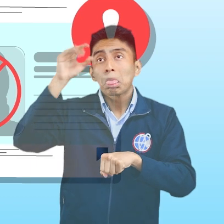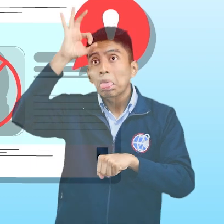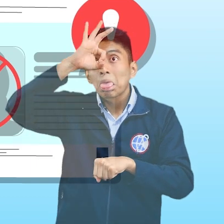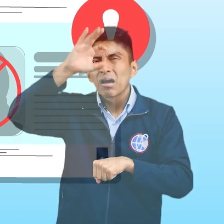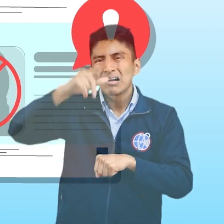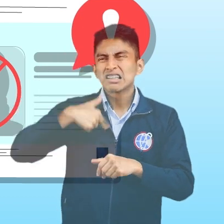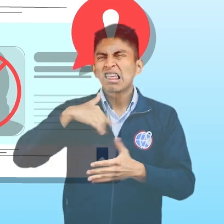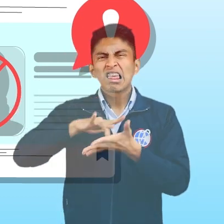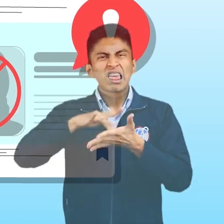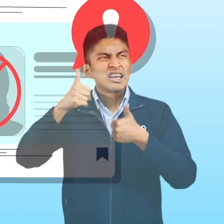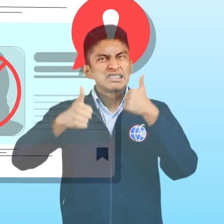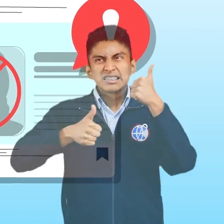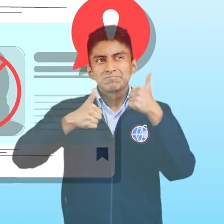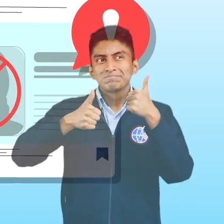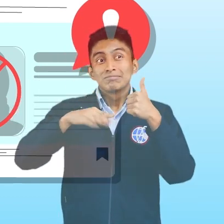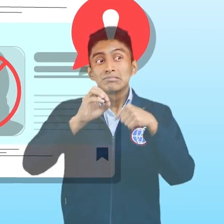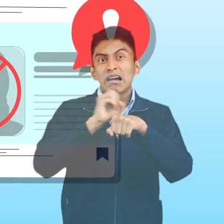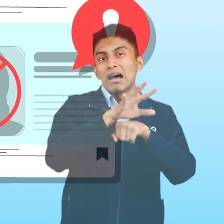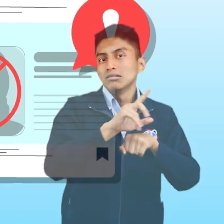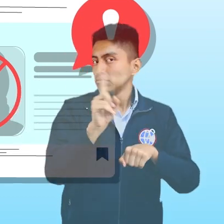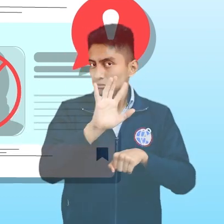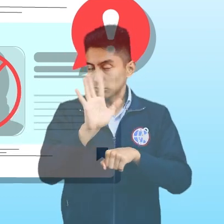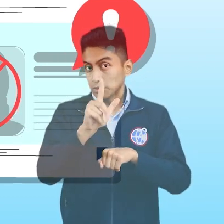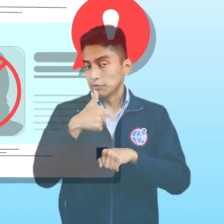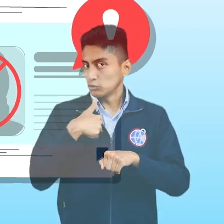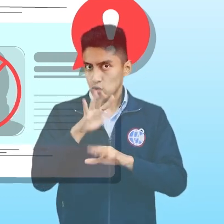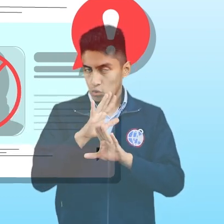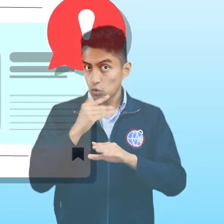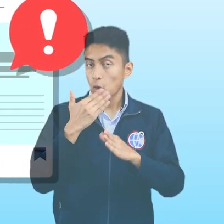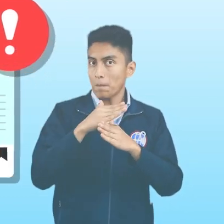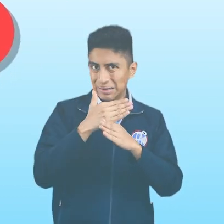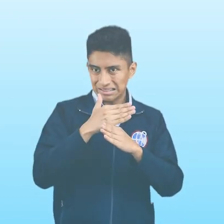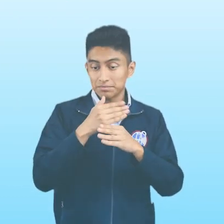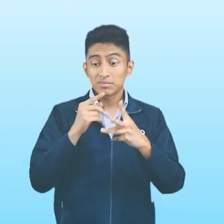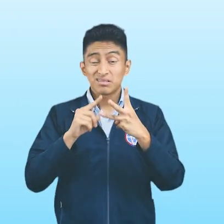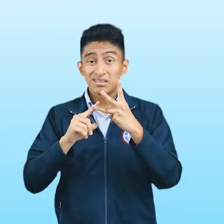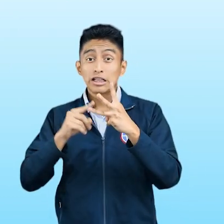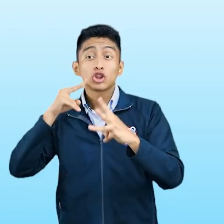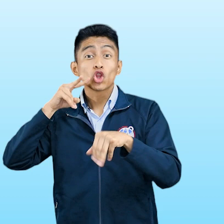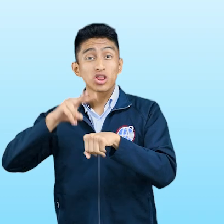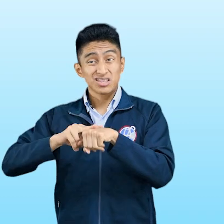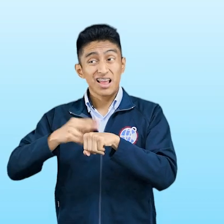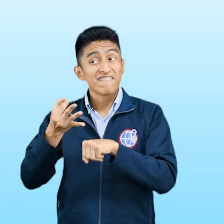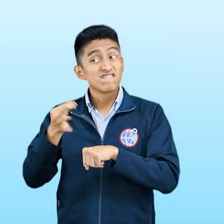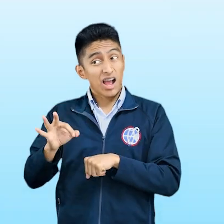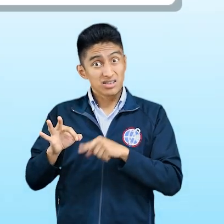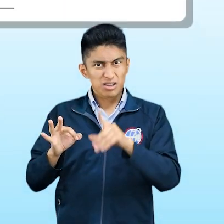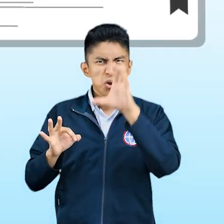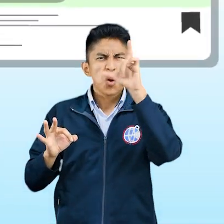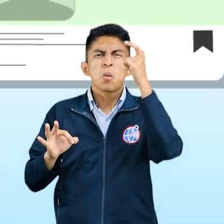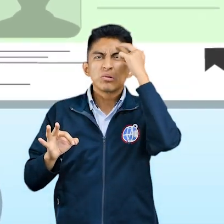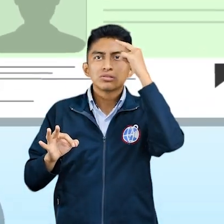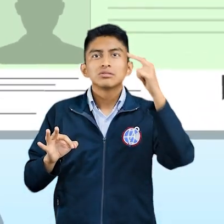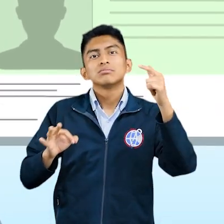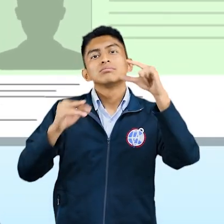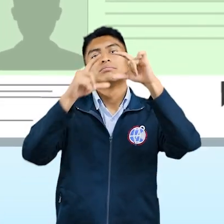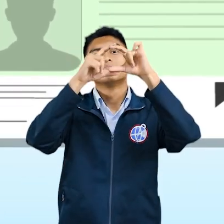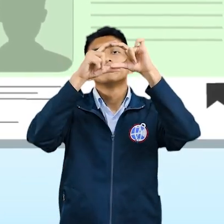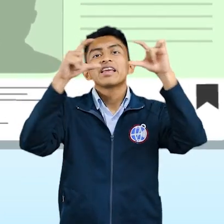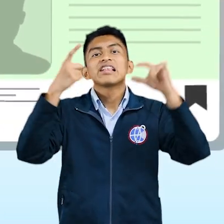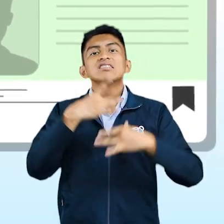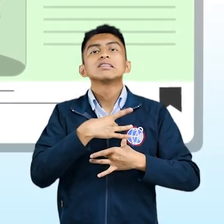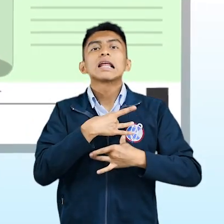si no estás seguro de su origen o veracidad. Las noticias falsas se identifican por tener